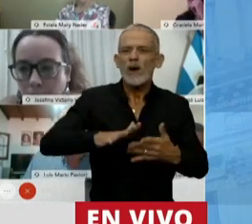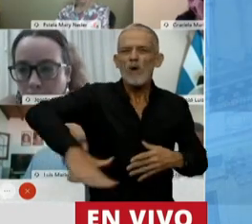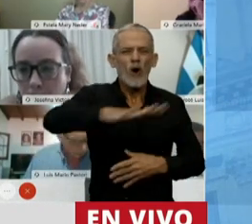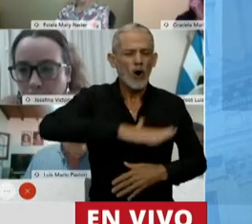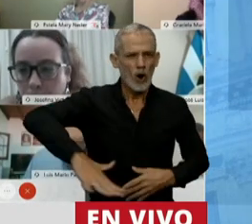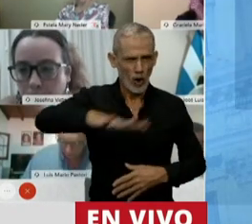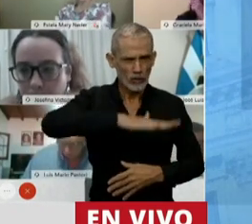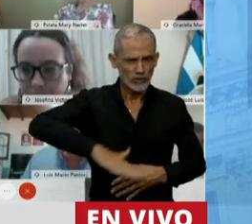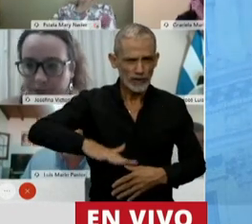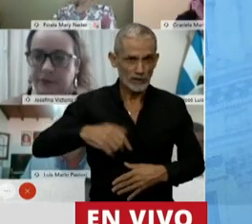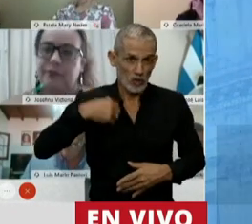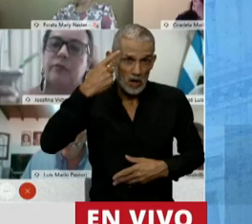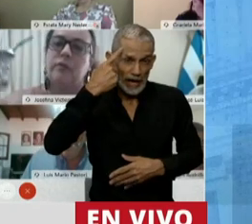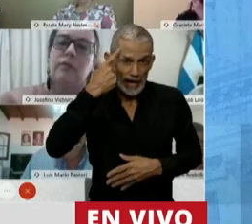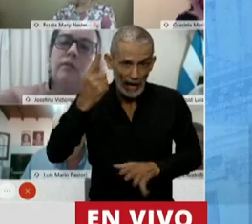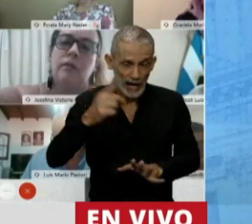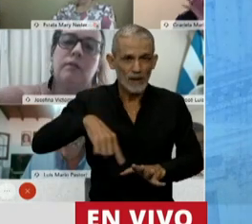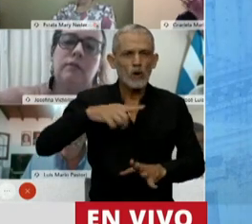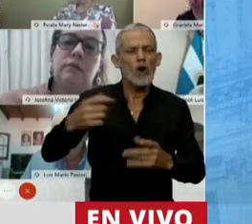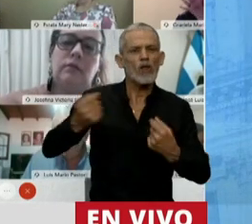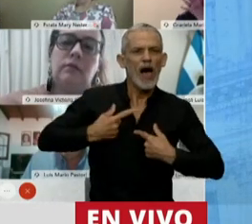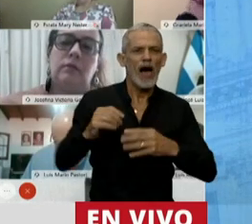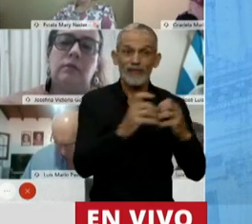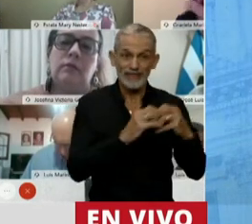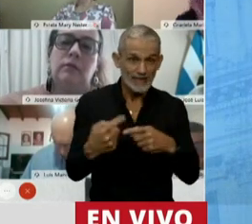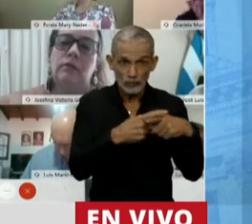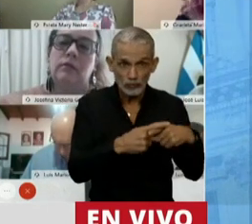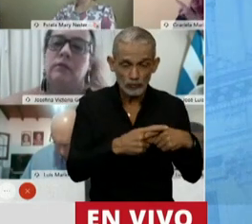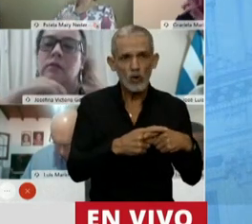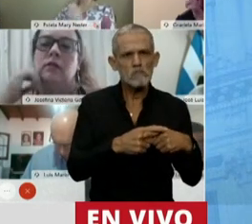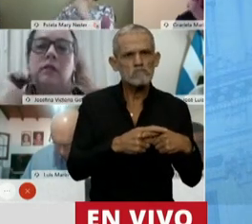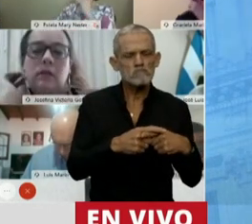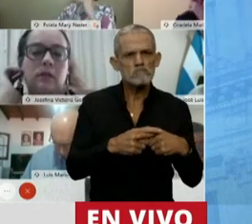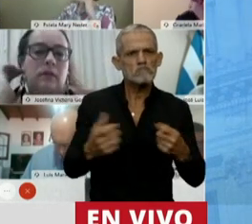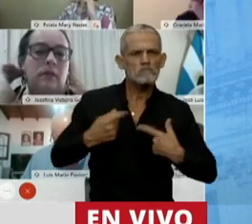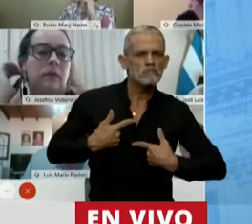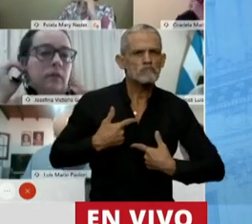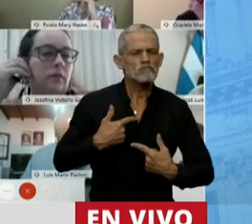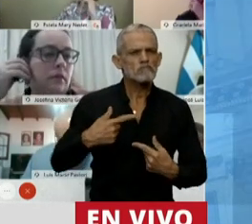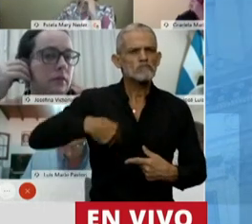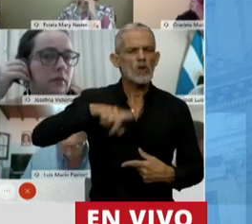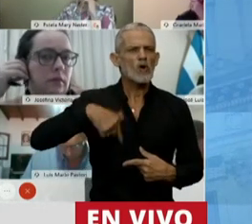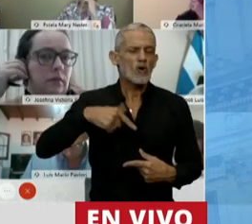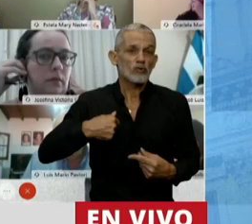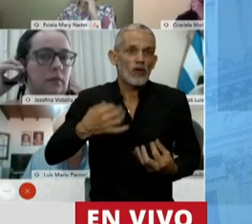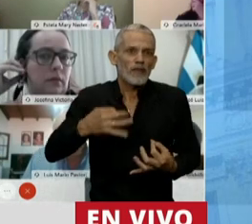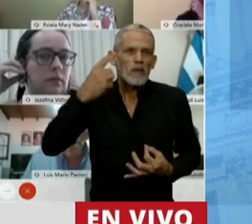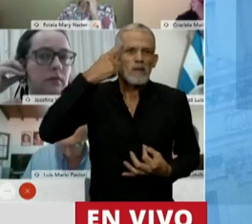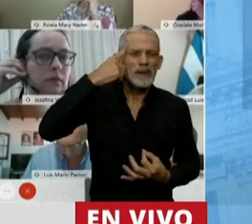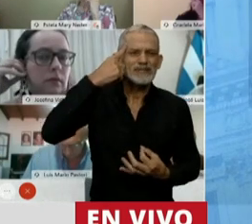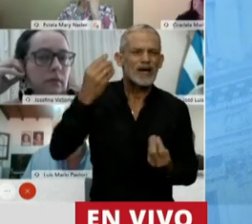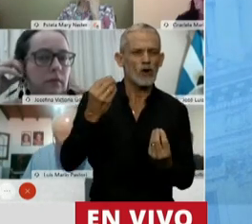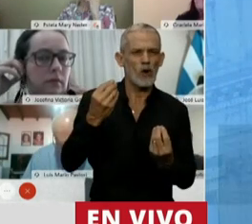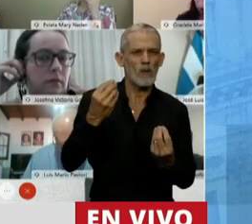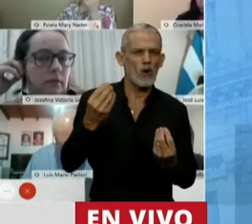entendemos que nos posibilita esta discusión y nos lleva entonces a intentar y a pensar en lograr